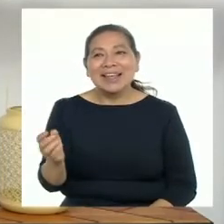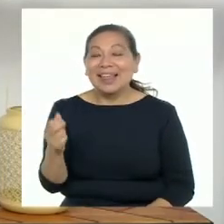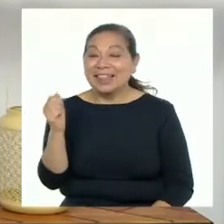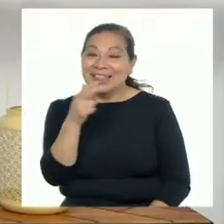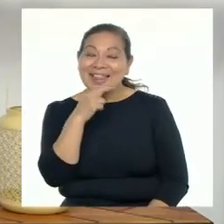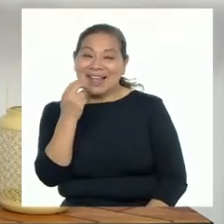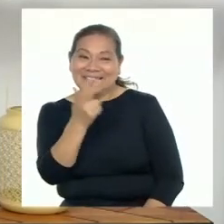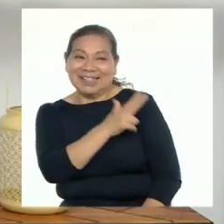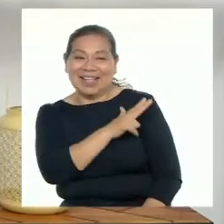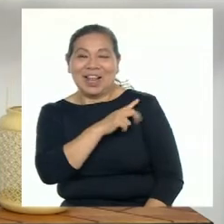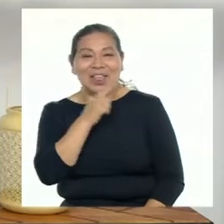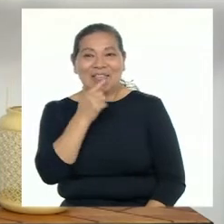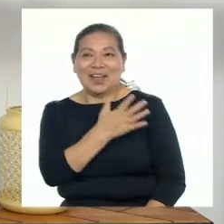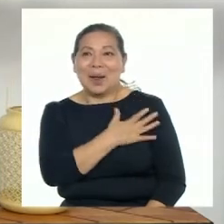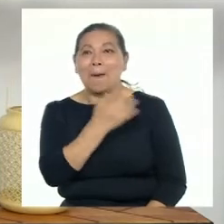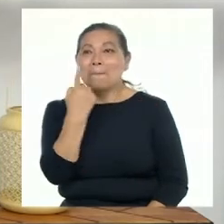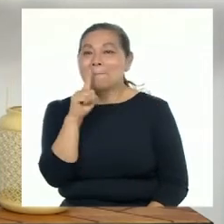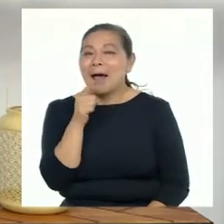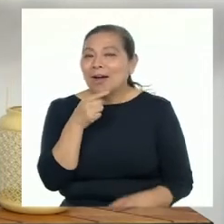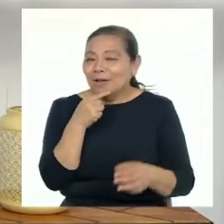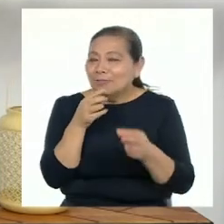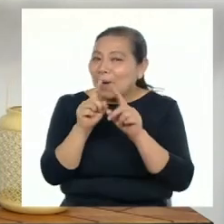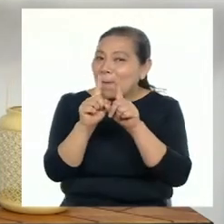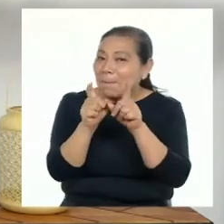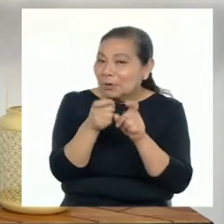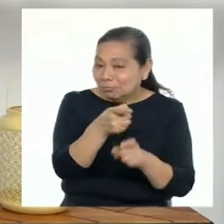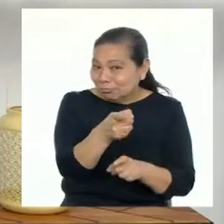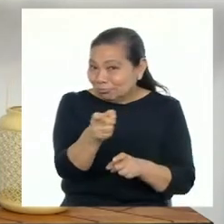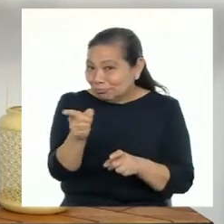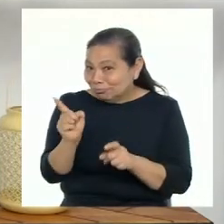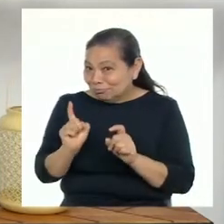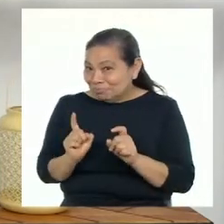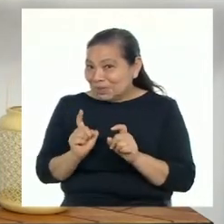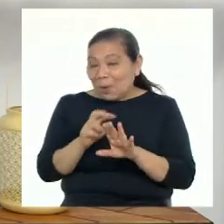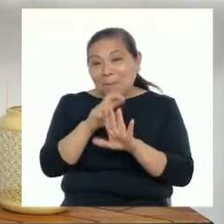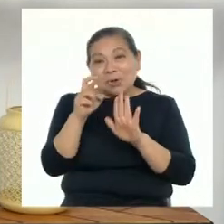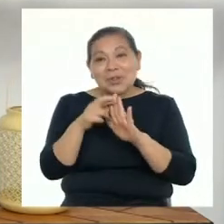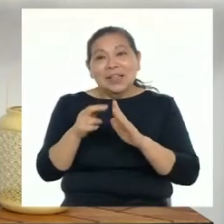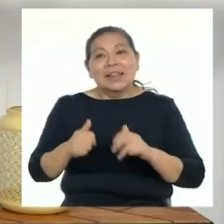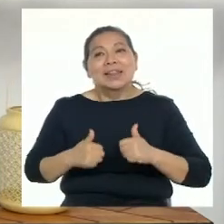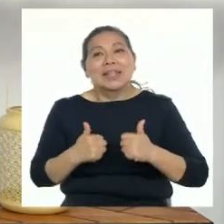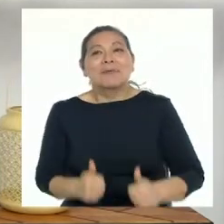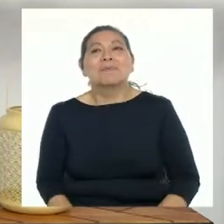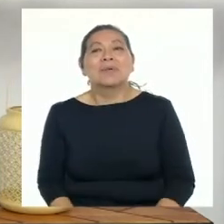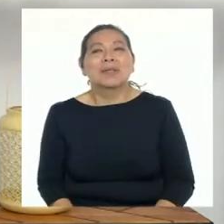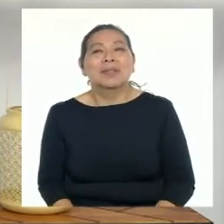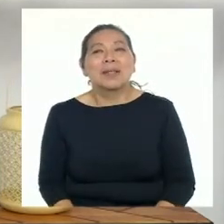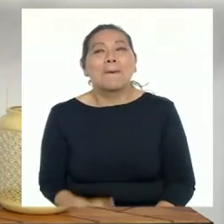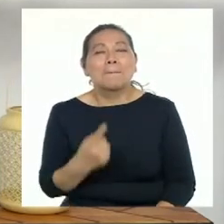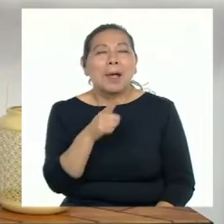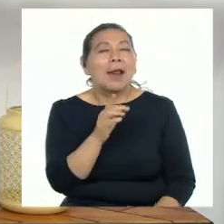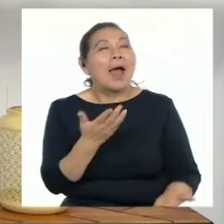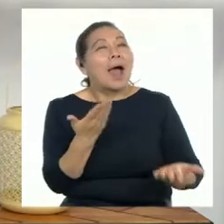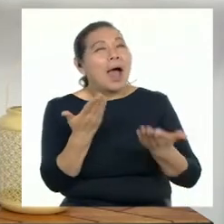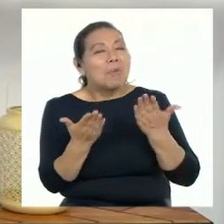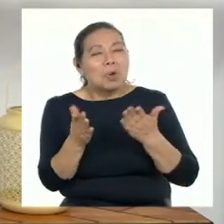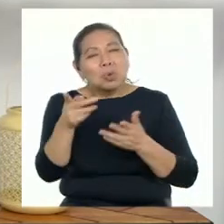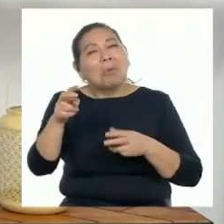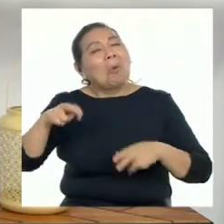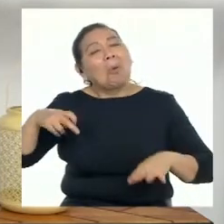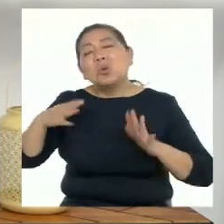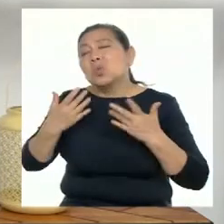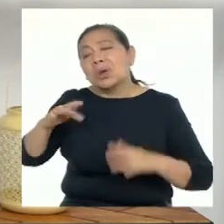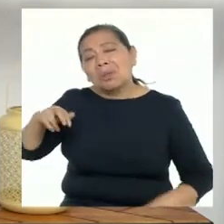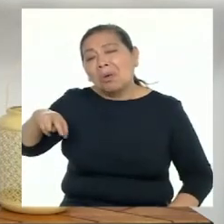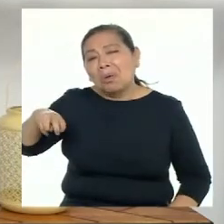tercero de secundaria. Estoy aquí para hacerle algunas preguntas acerca de su proyecto de vida. A veces no les pasa que ustedes caminan